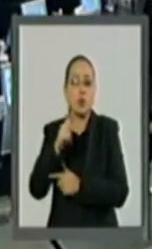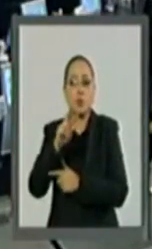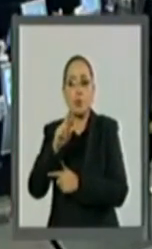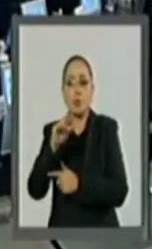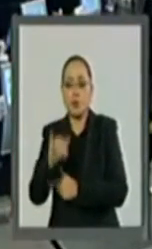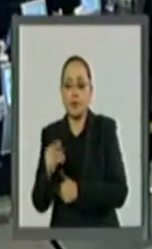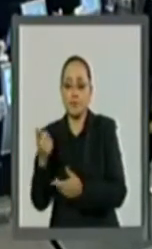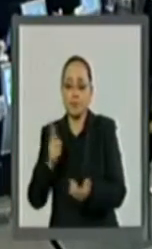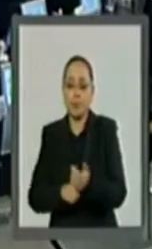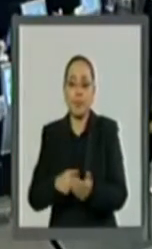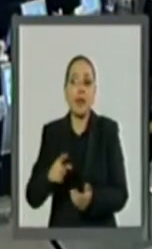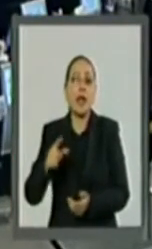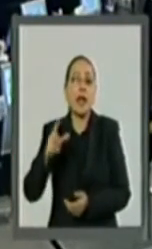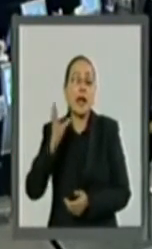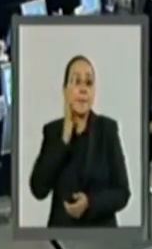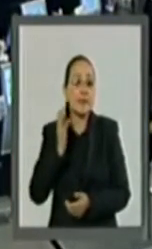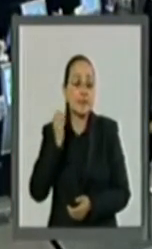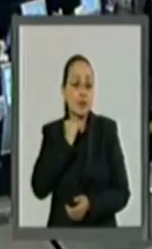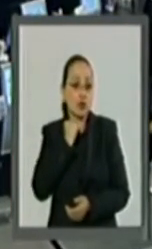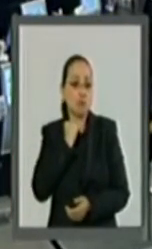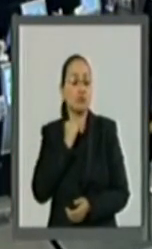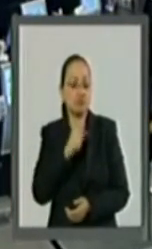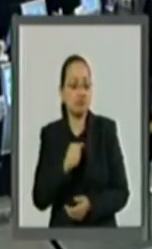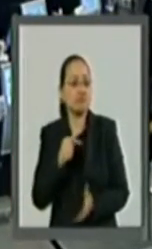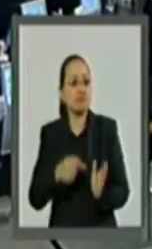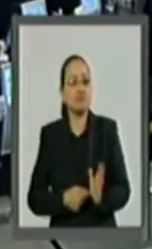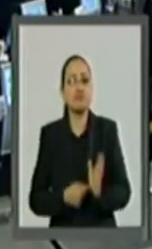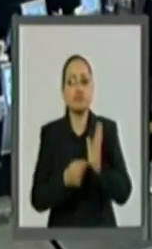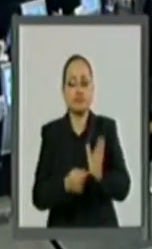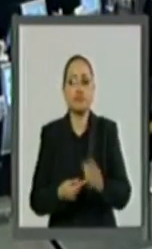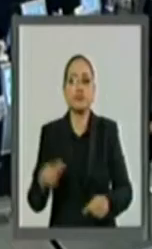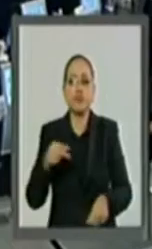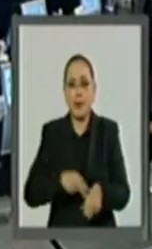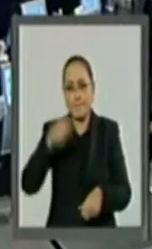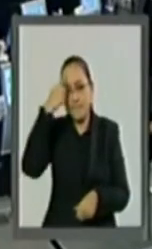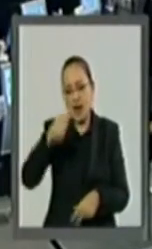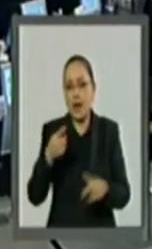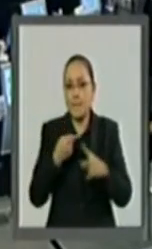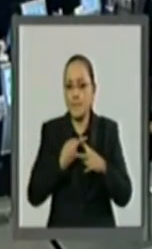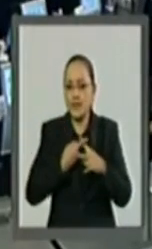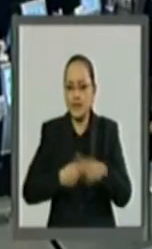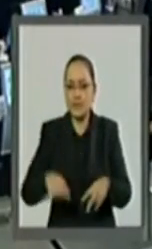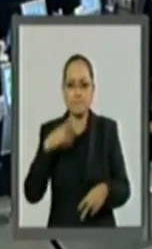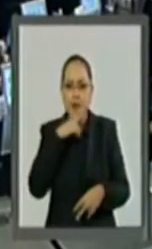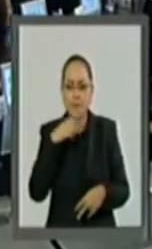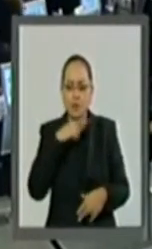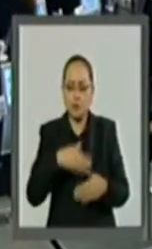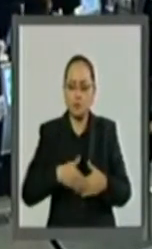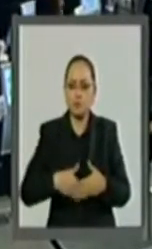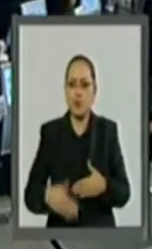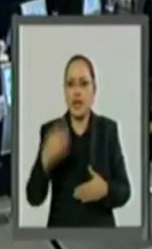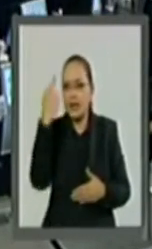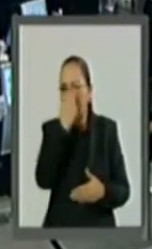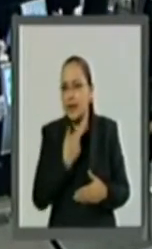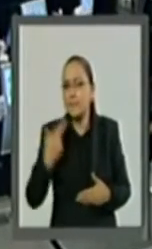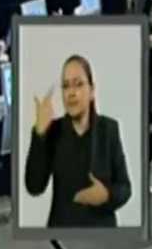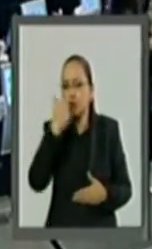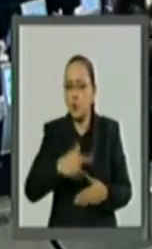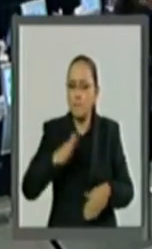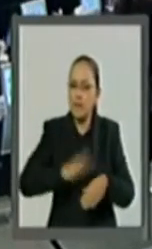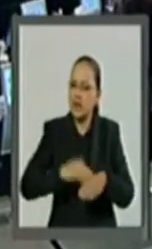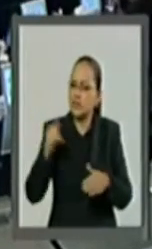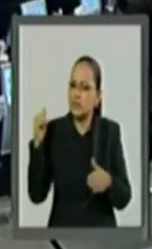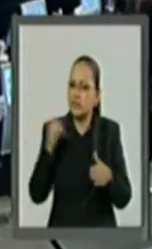se manifiesta para iniciar a la brevedad posible el análisis exhaustivo con